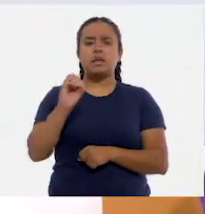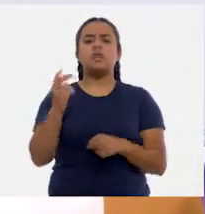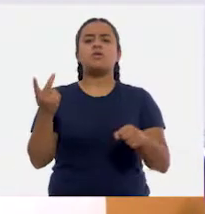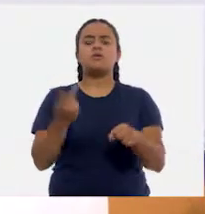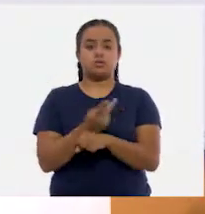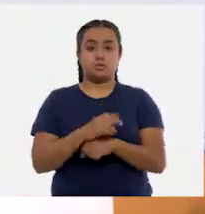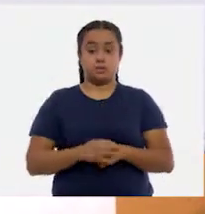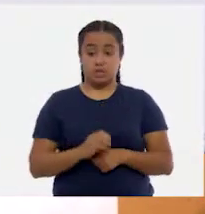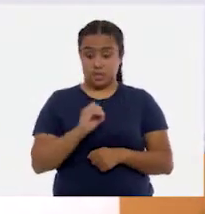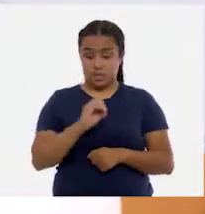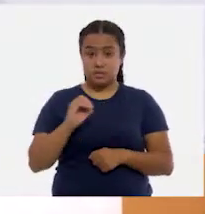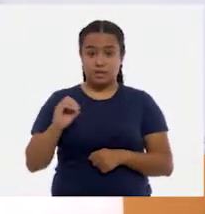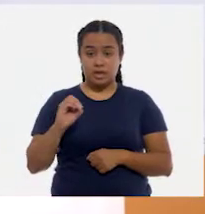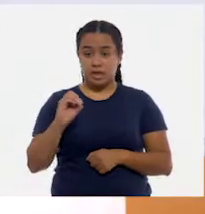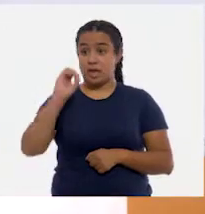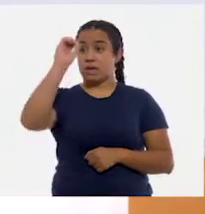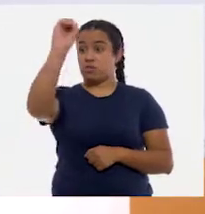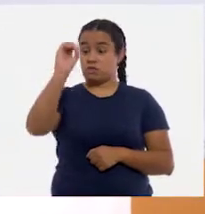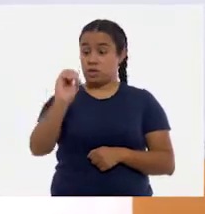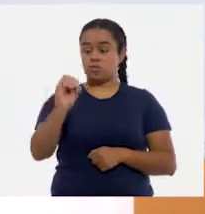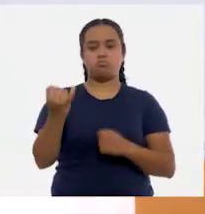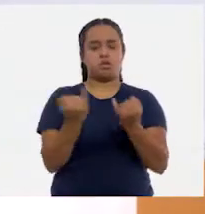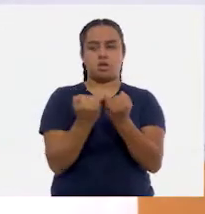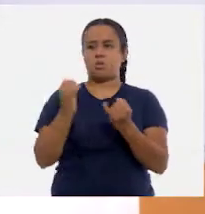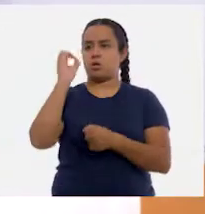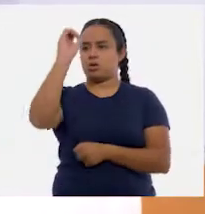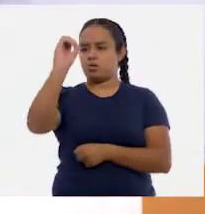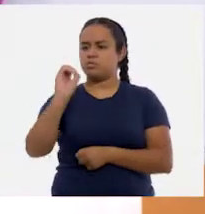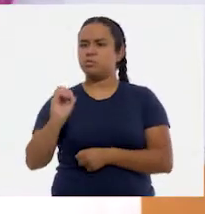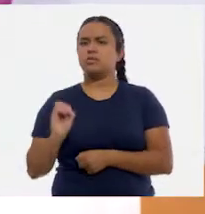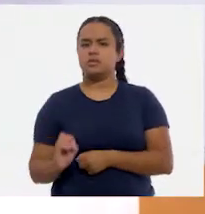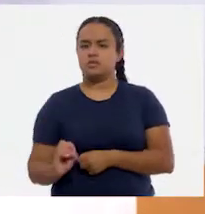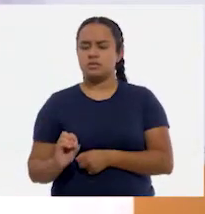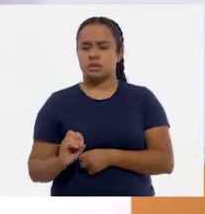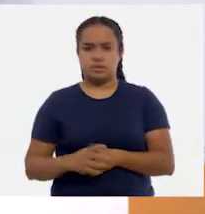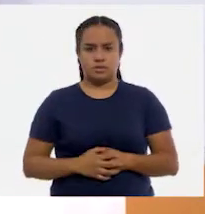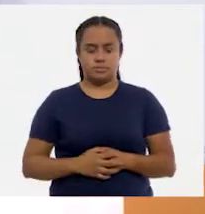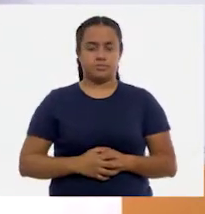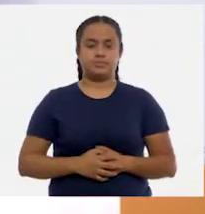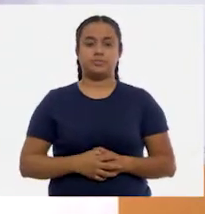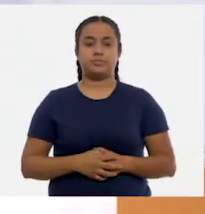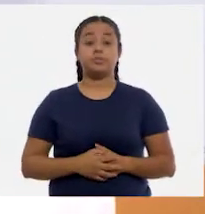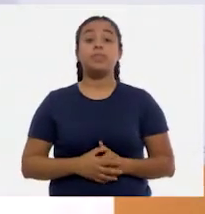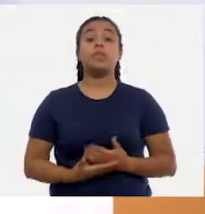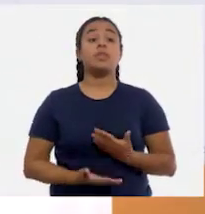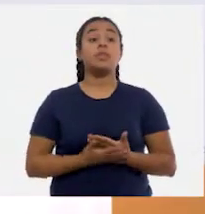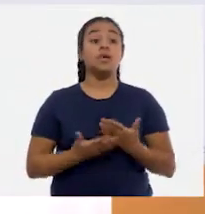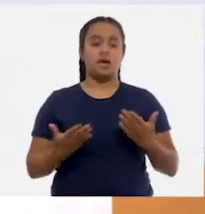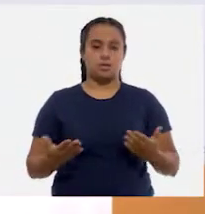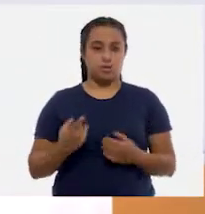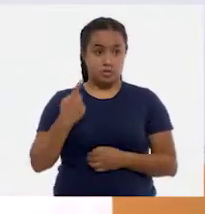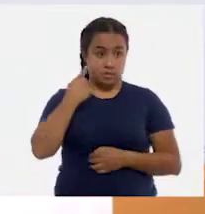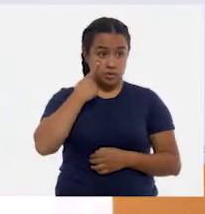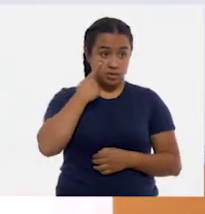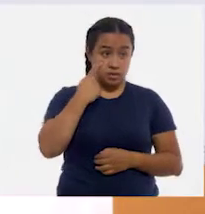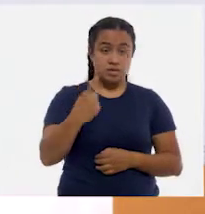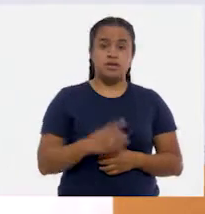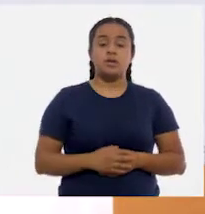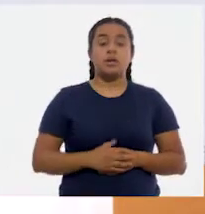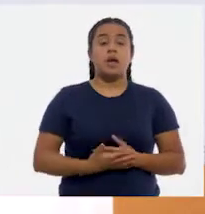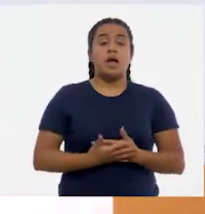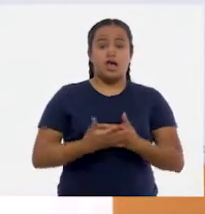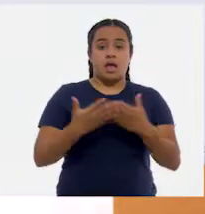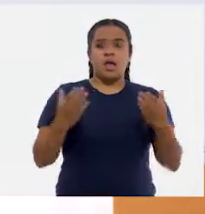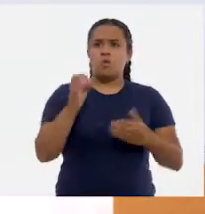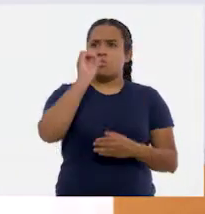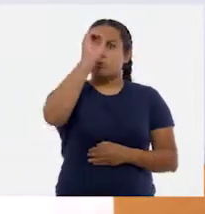Los ceros creamos que pasaban igualitos. Muy bien, vamos a ponerlos igualitos. Cero. Ahora, fíjate, en las decenas ahora